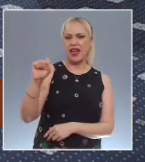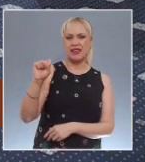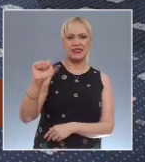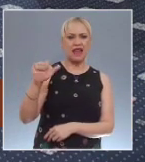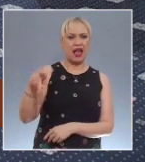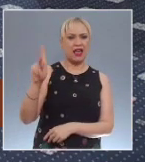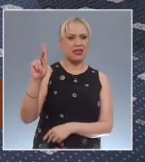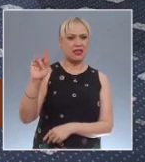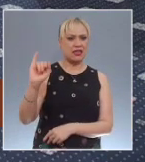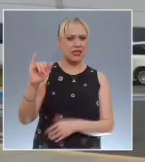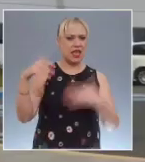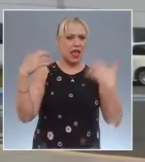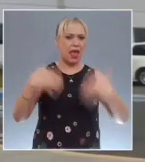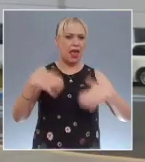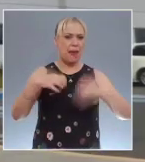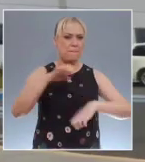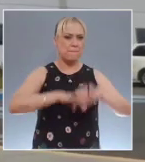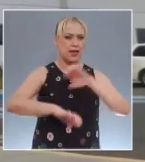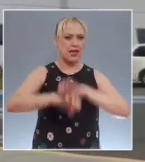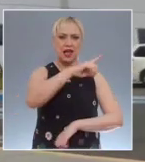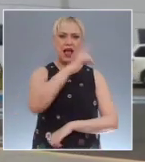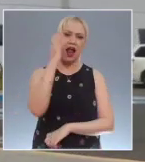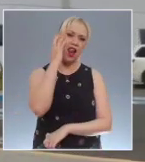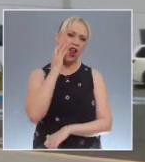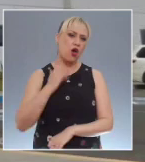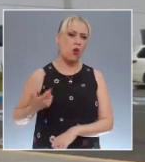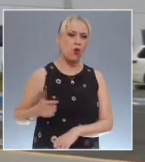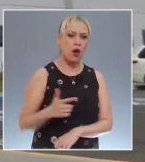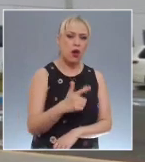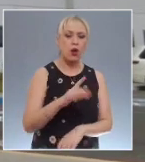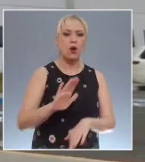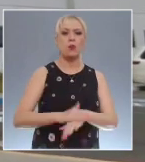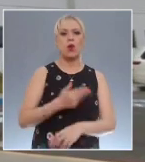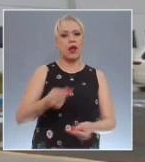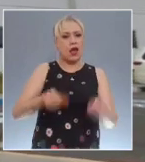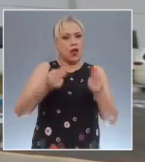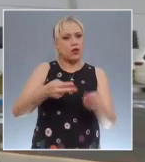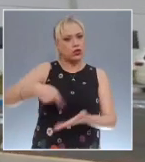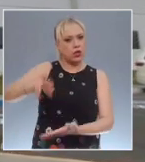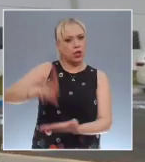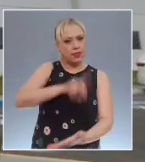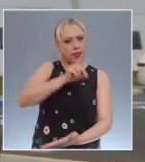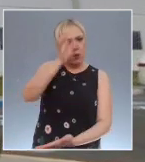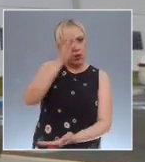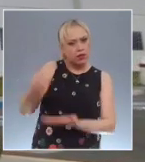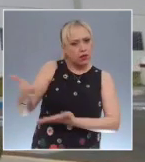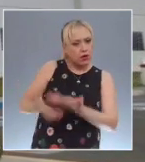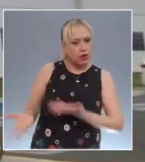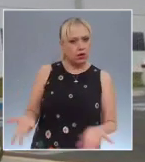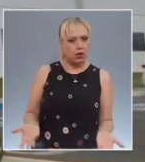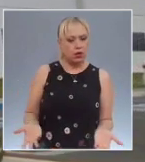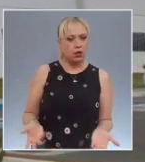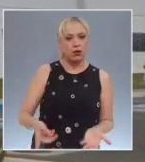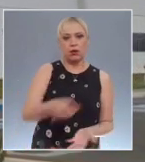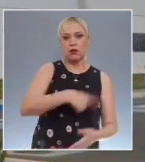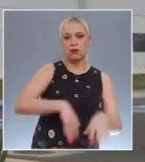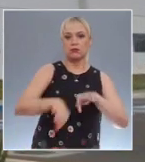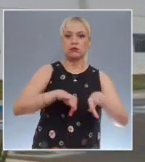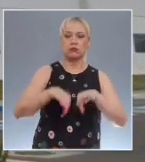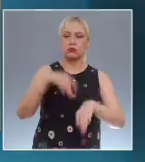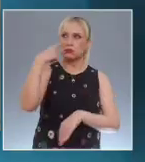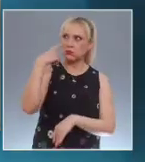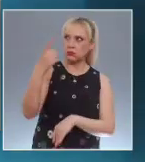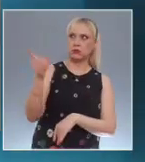el mecanismo laboral de respuesta rápida del T-MEC, toda vez que los trabajadores denunciaron irregularidades durante el proceso de votación